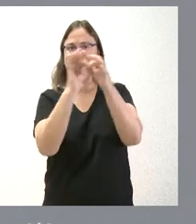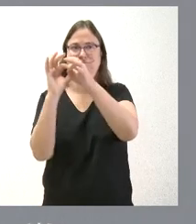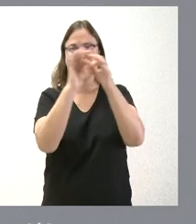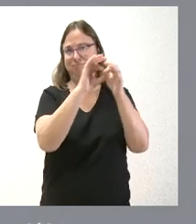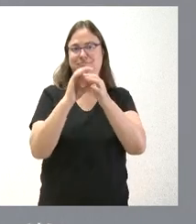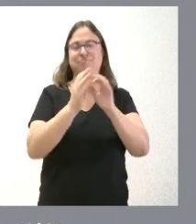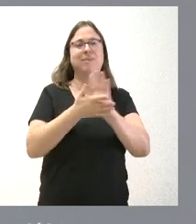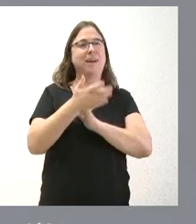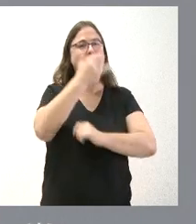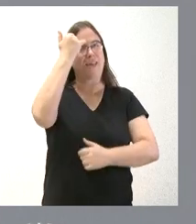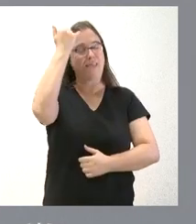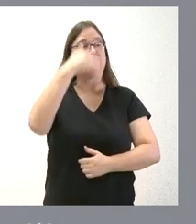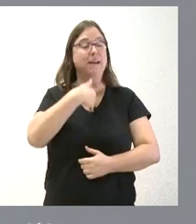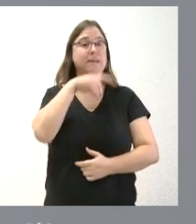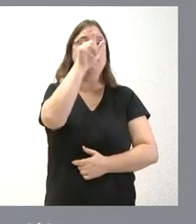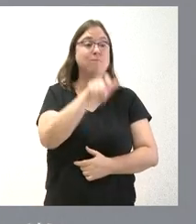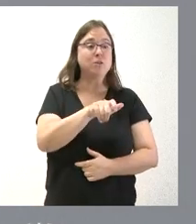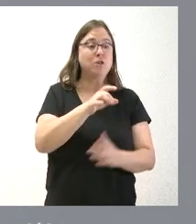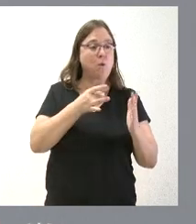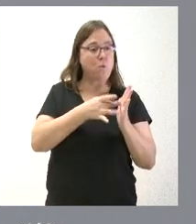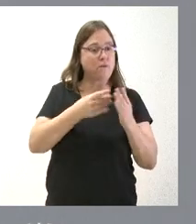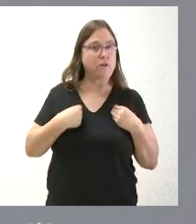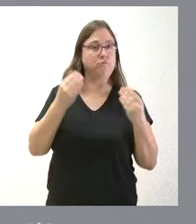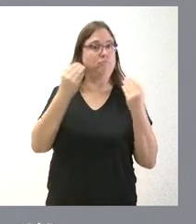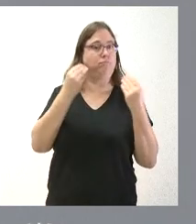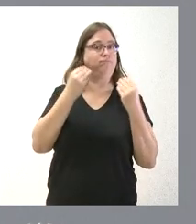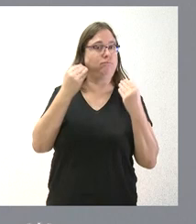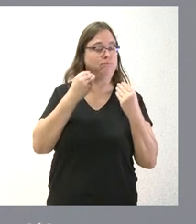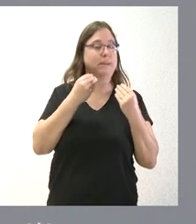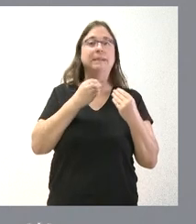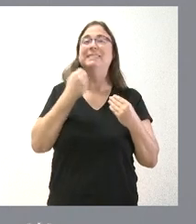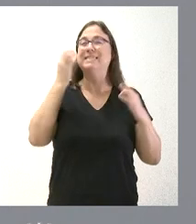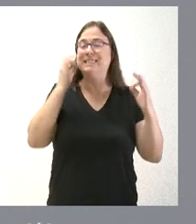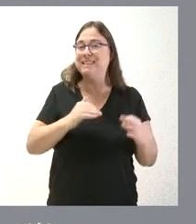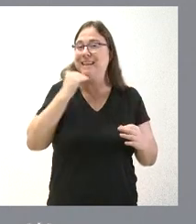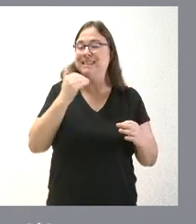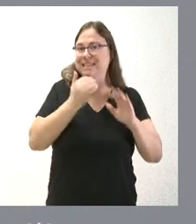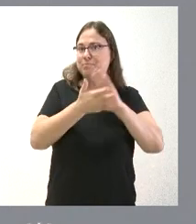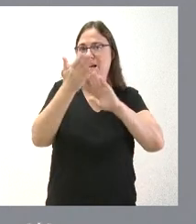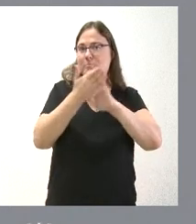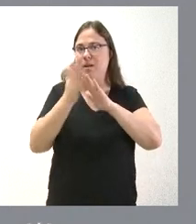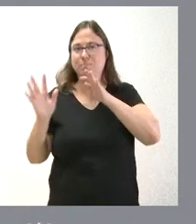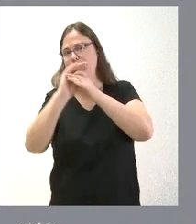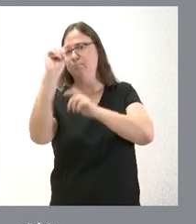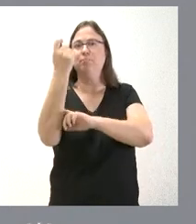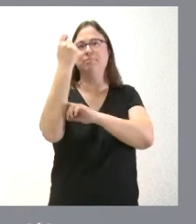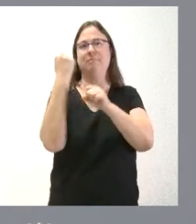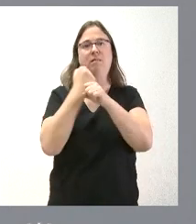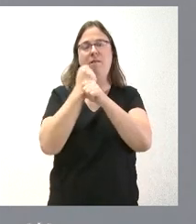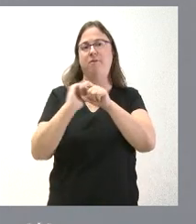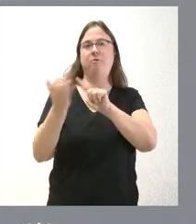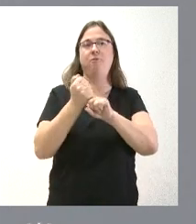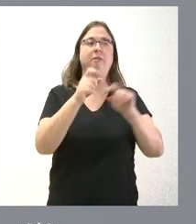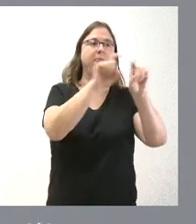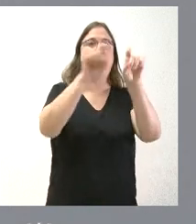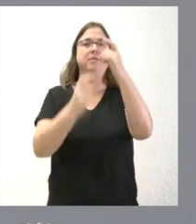implicado la idea de que la persona que obtiene esta cualificación es una persona que prácticamente viene ligada a la obtención de un puesto de trabajo en alguna de las